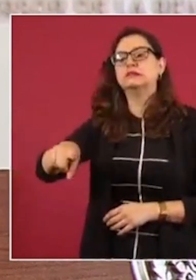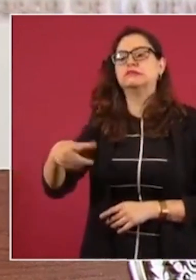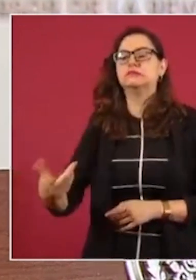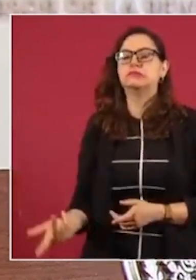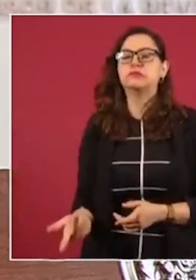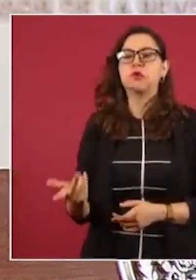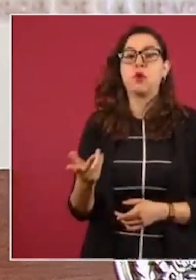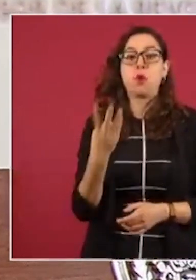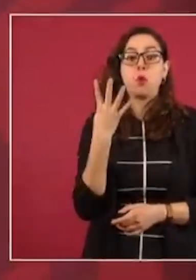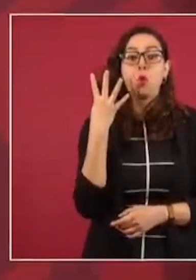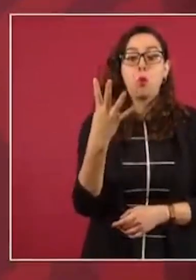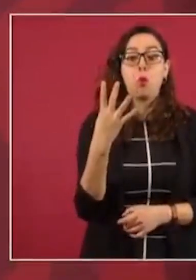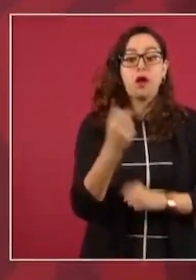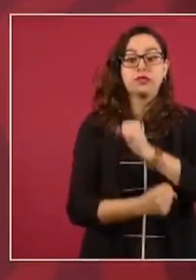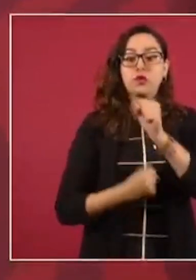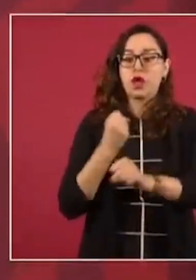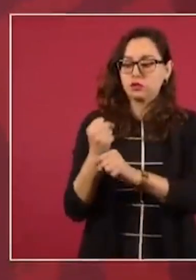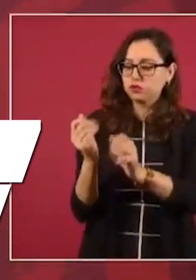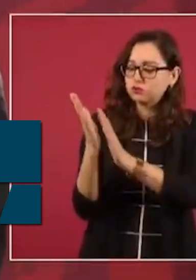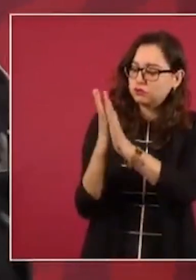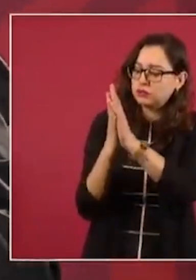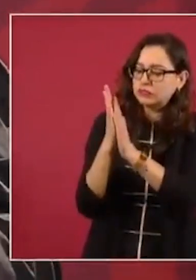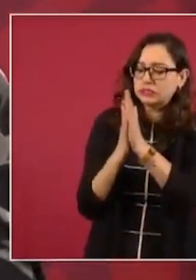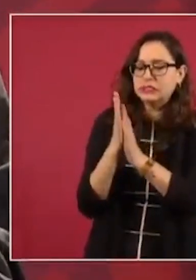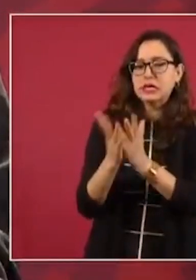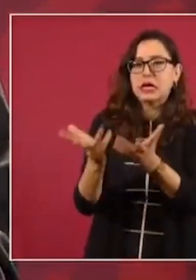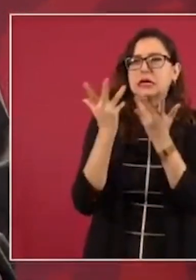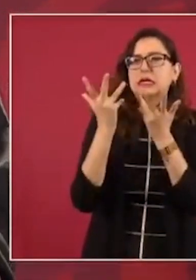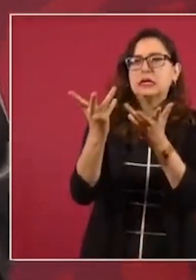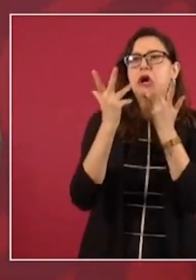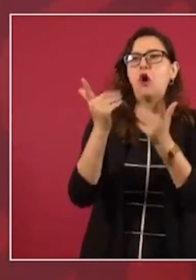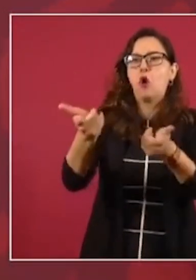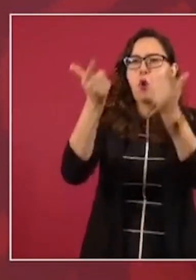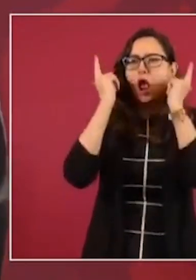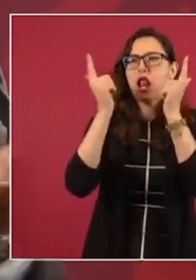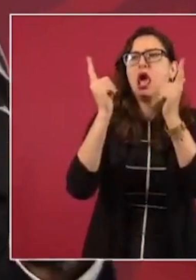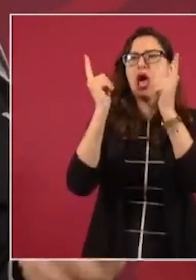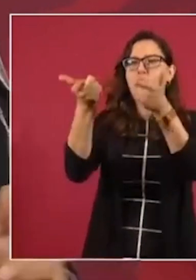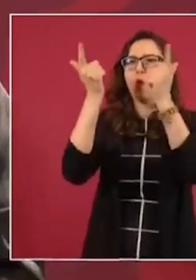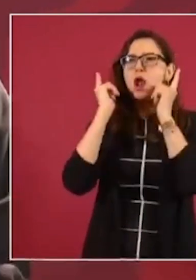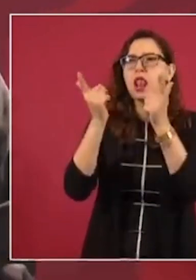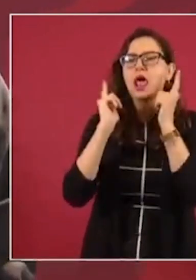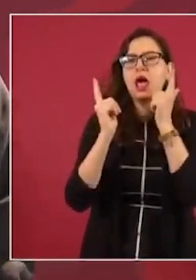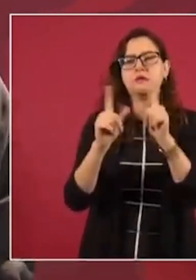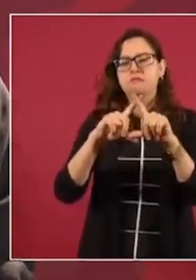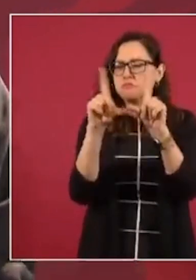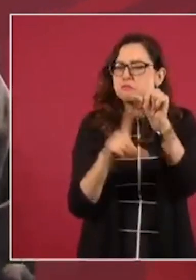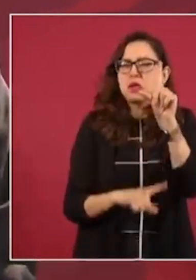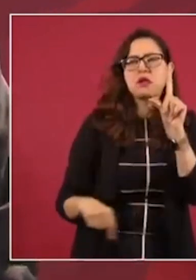desgastar porque quisieran que nos peleáramos,